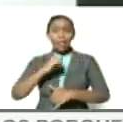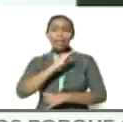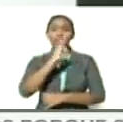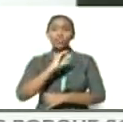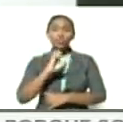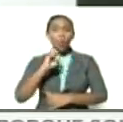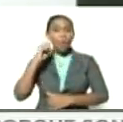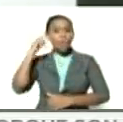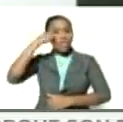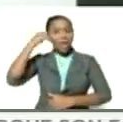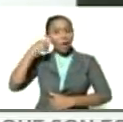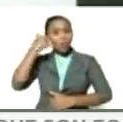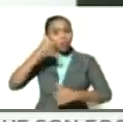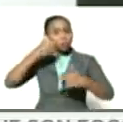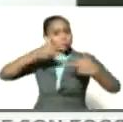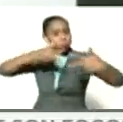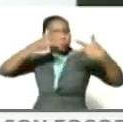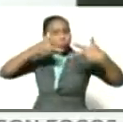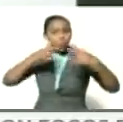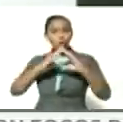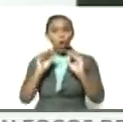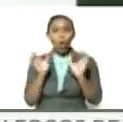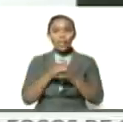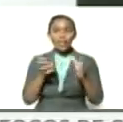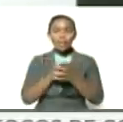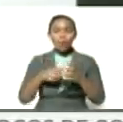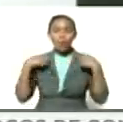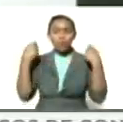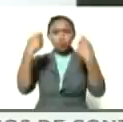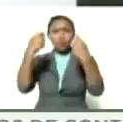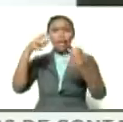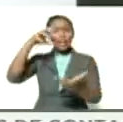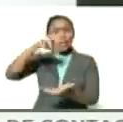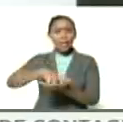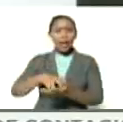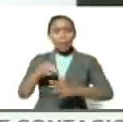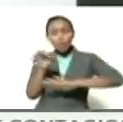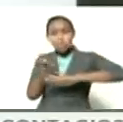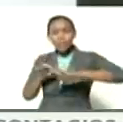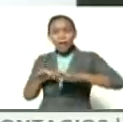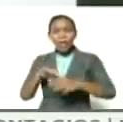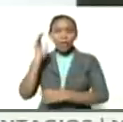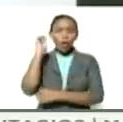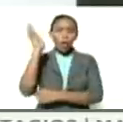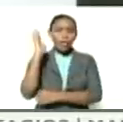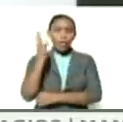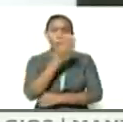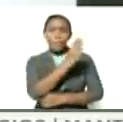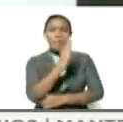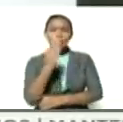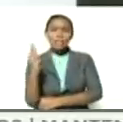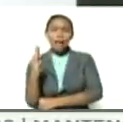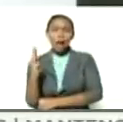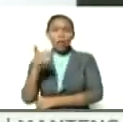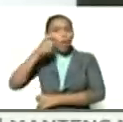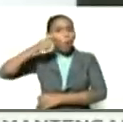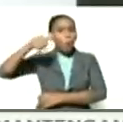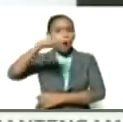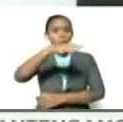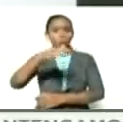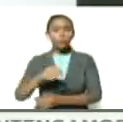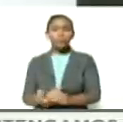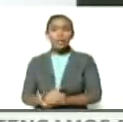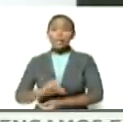dijo, están conectados todos los equipos promotores estadales y municipales del Congreso Bicentenario de los Pueblos.